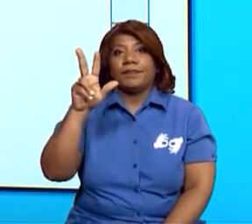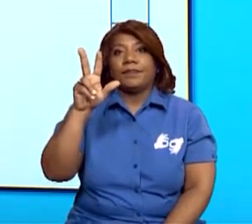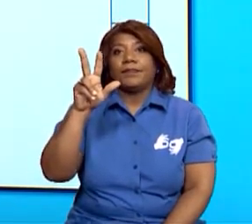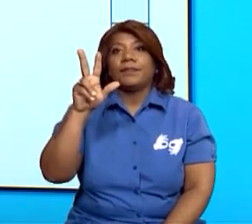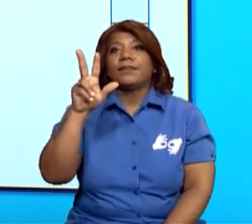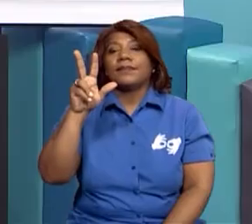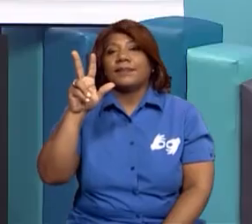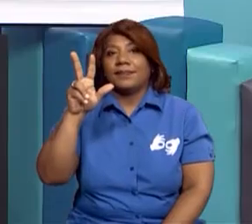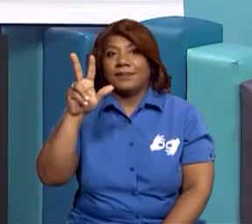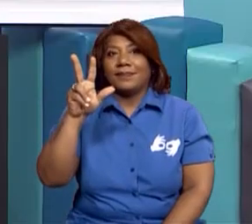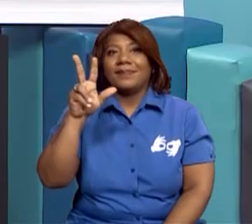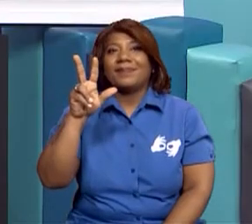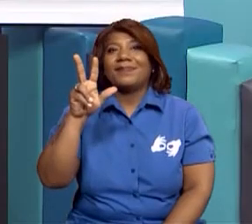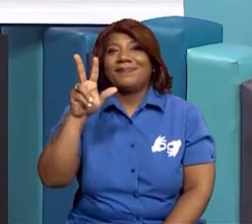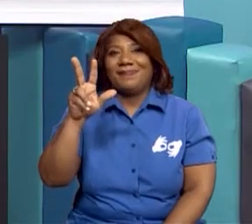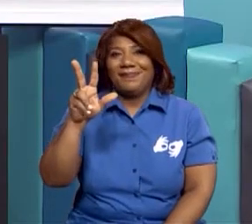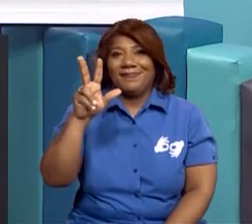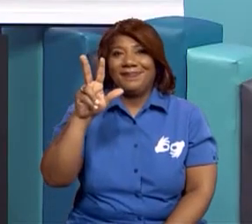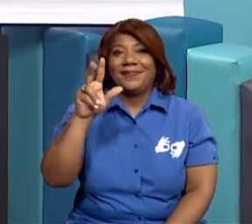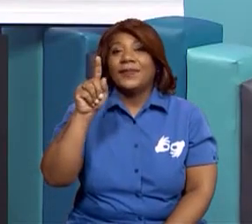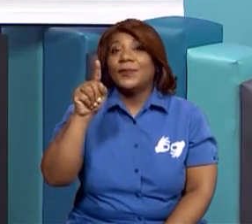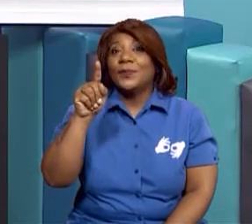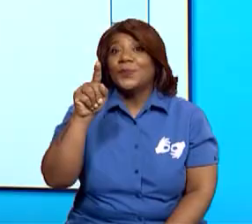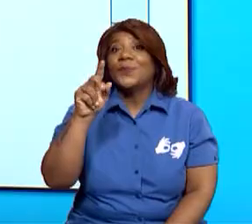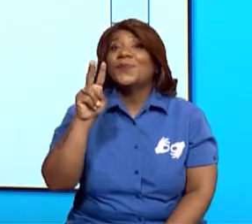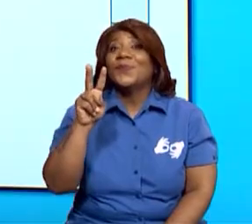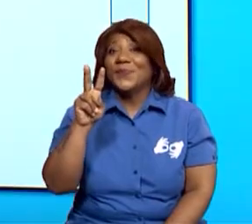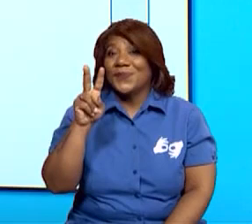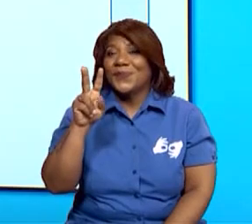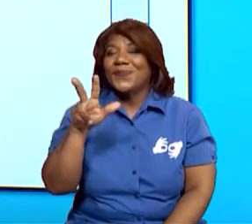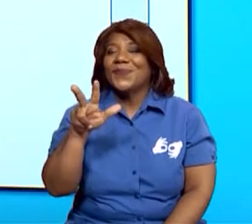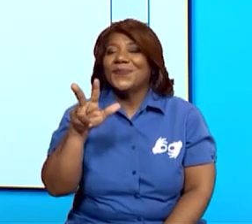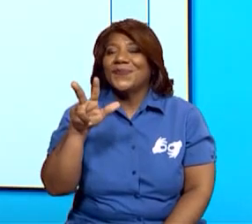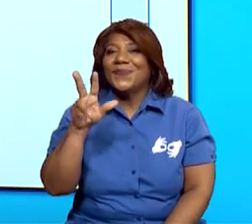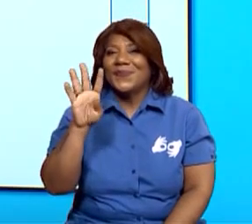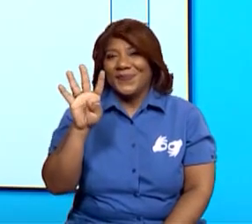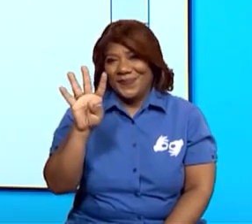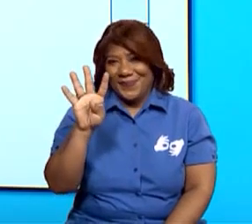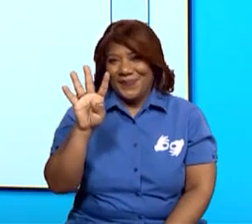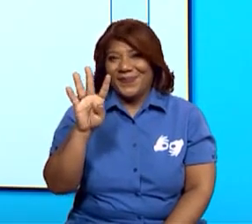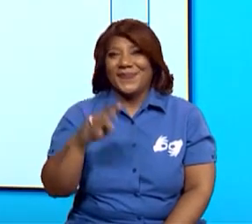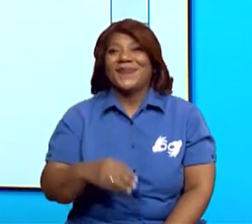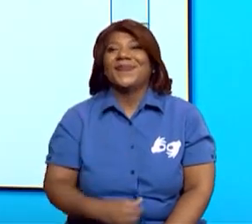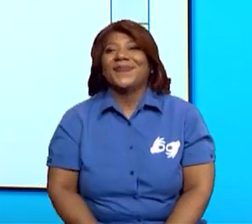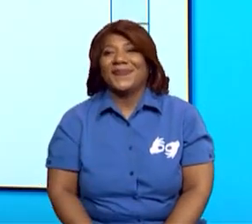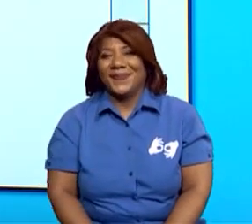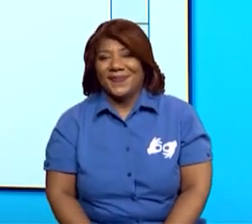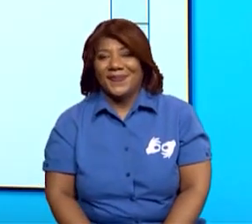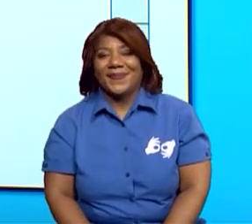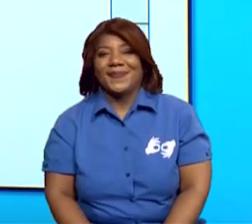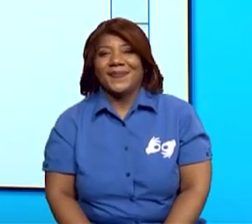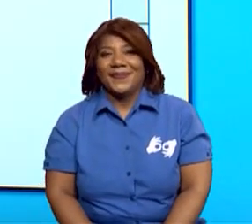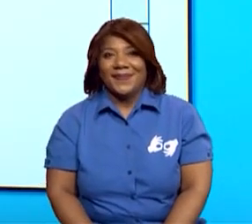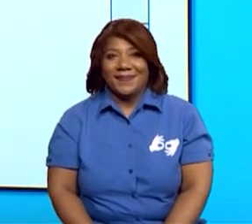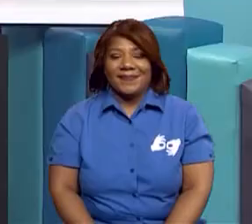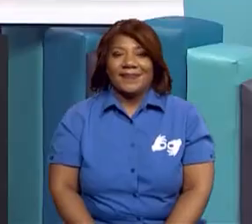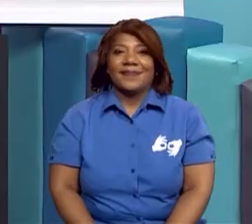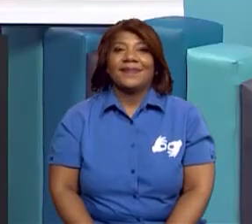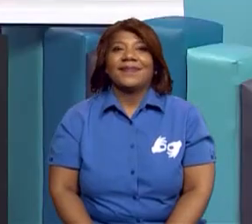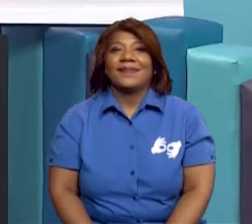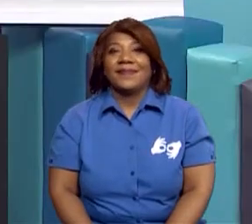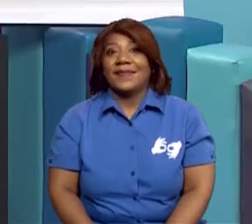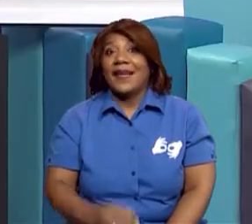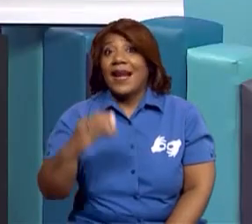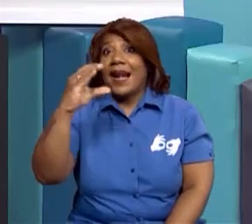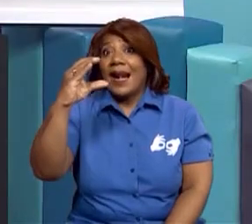Vamos a ver la tres. Me están diciendo que la tres. Uno, dos, tres, cuatro. Muy bien. Vamos a escribir entonces la